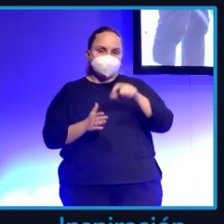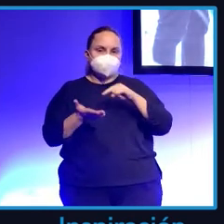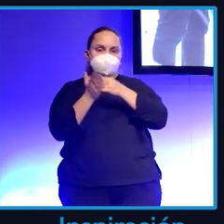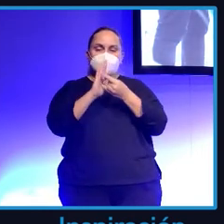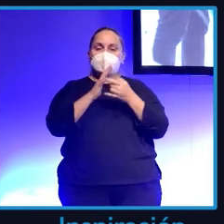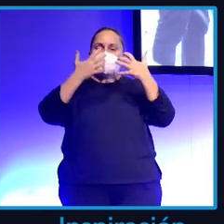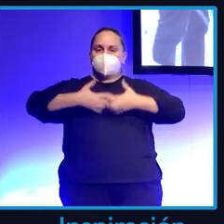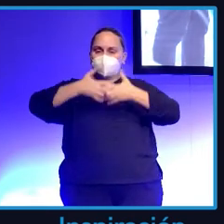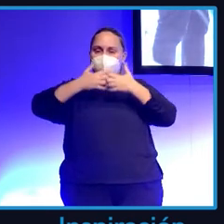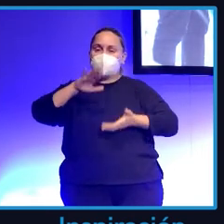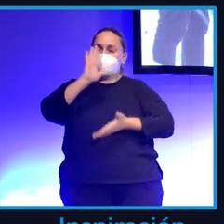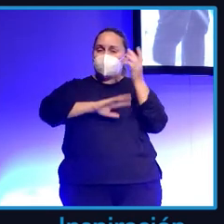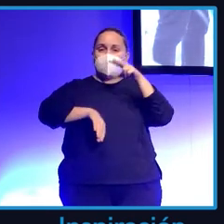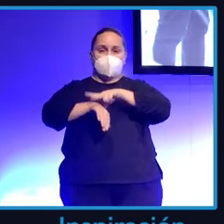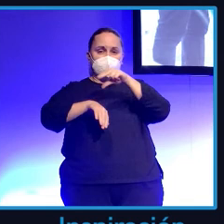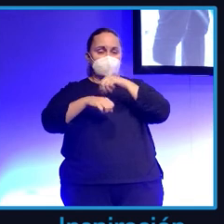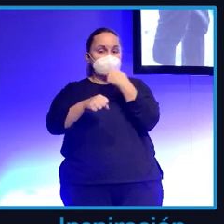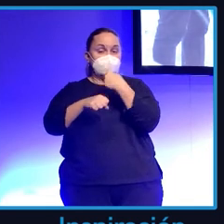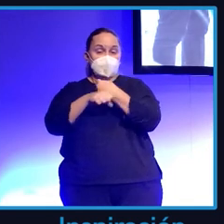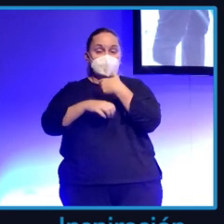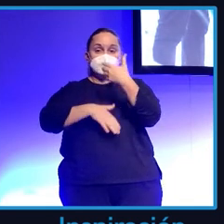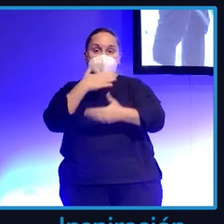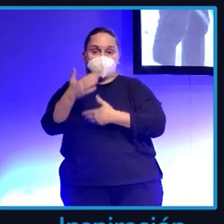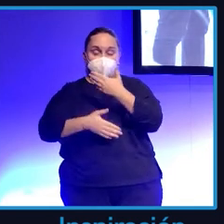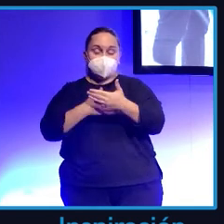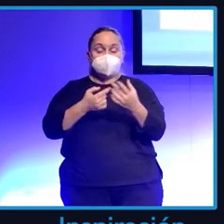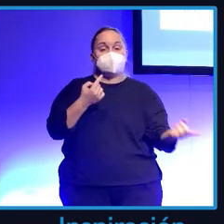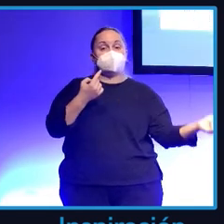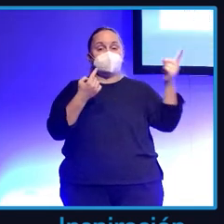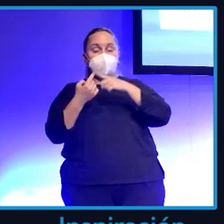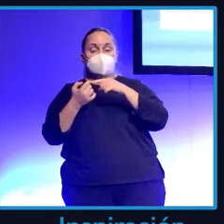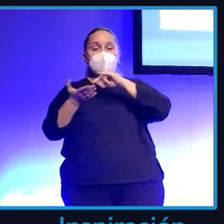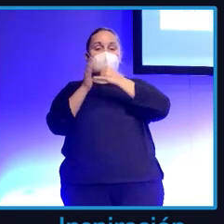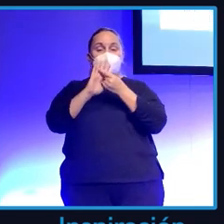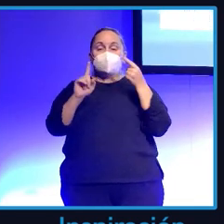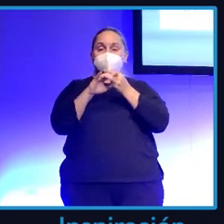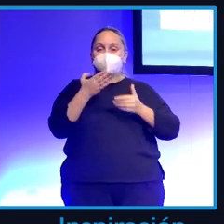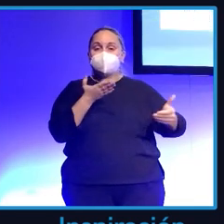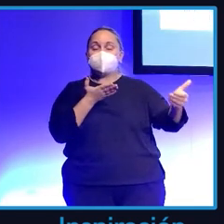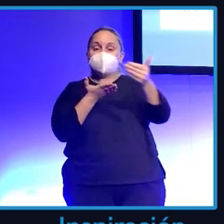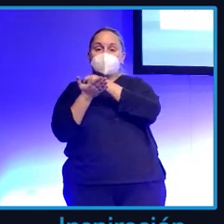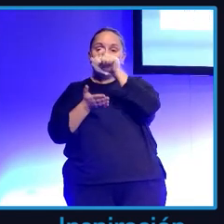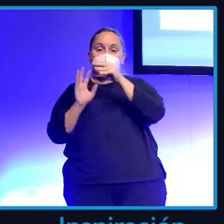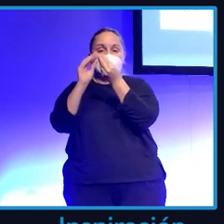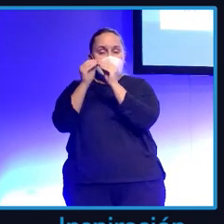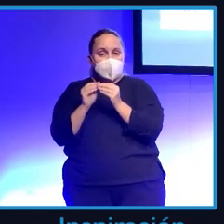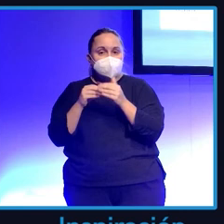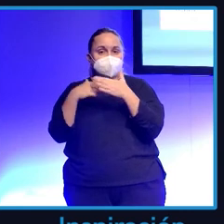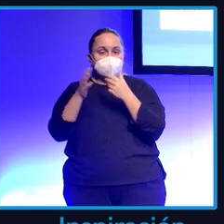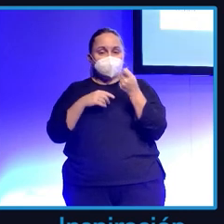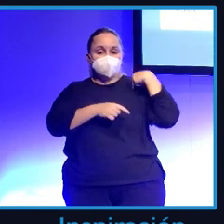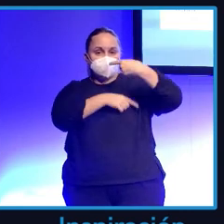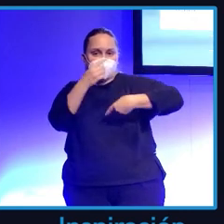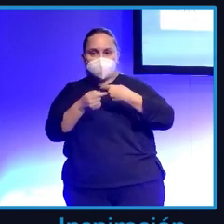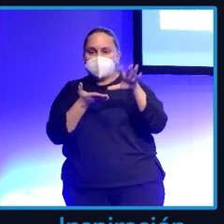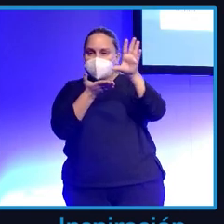trabajar y se había vuelto para un proyecto de la Junta de Coger Artesanos y recuperarlos y hacer cosas con ellos.